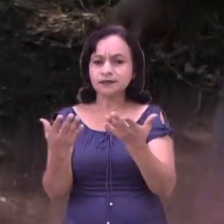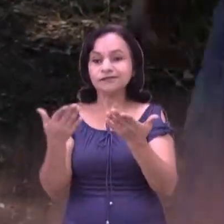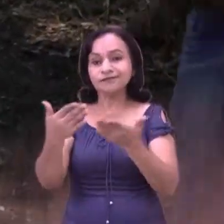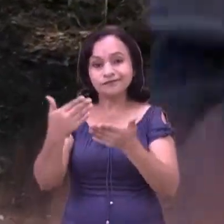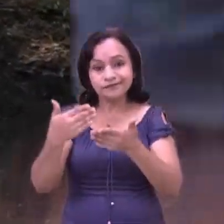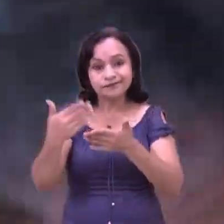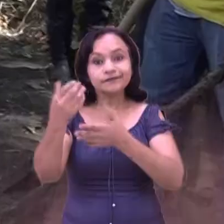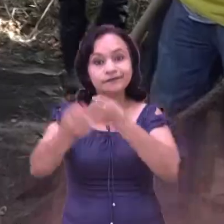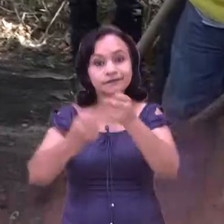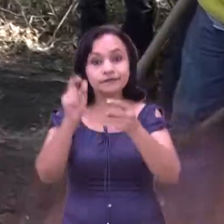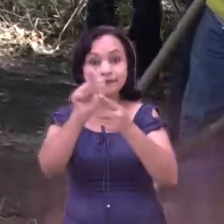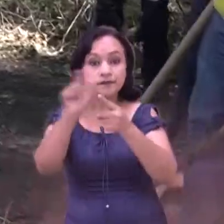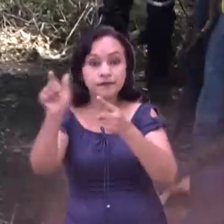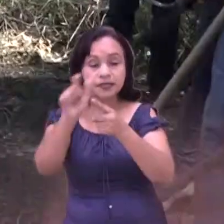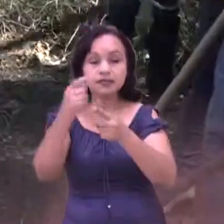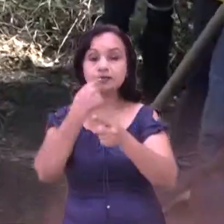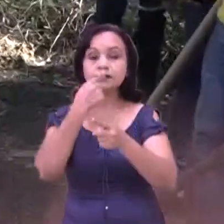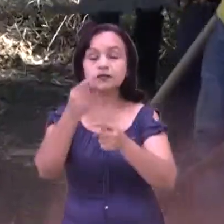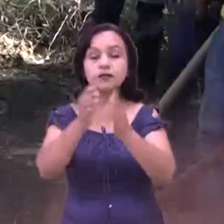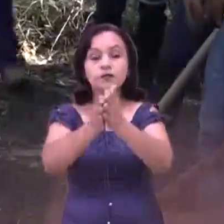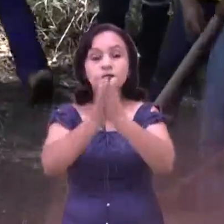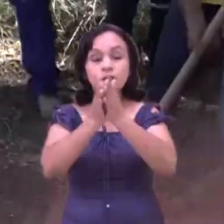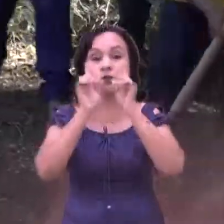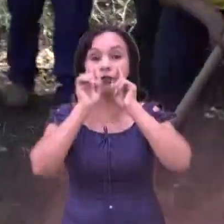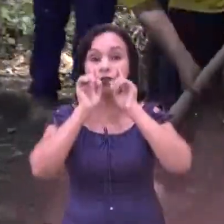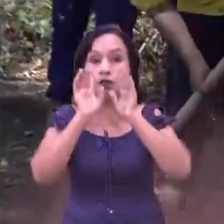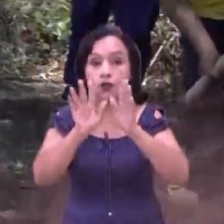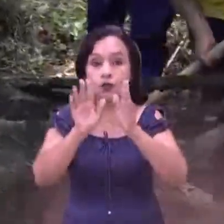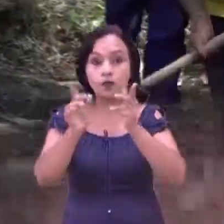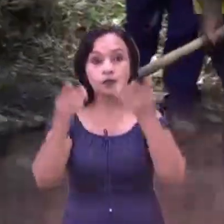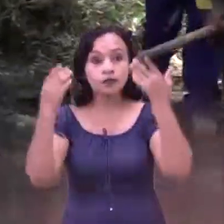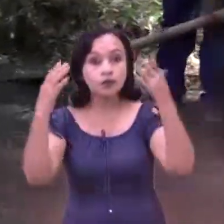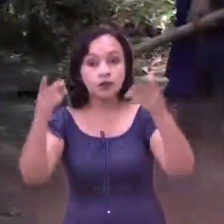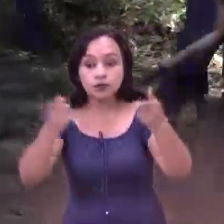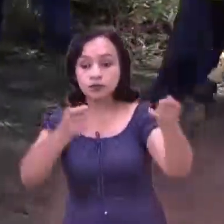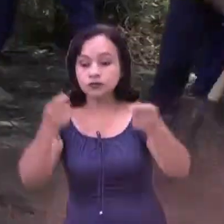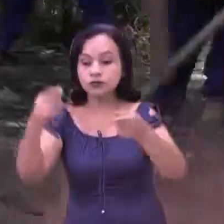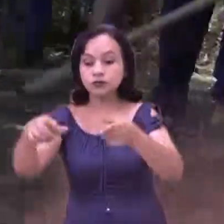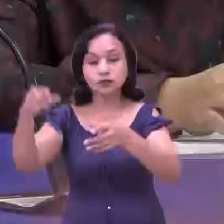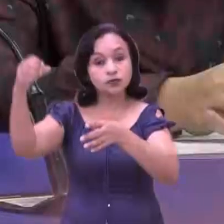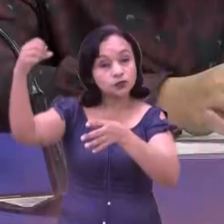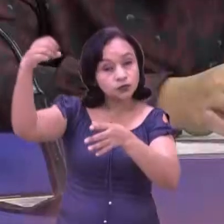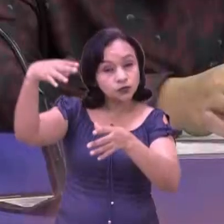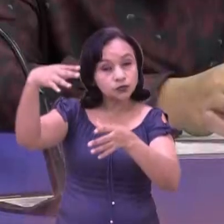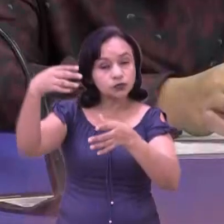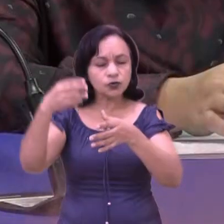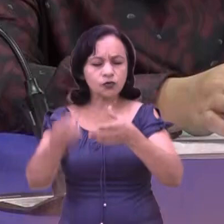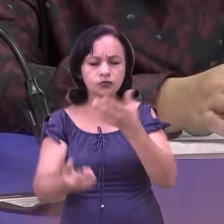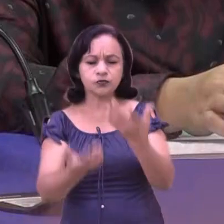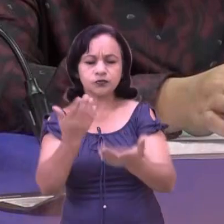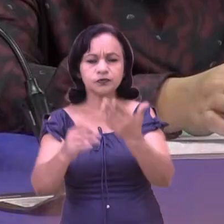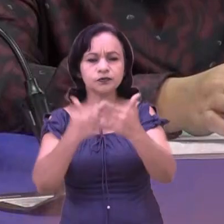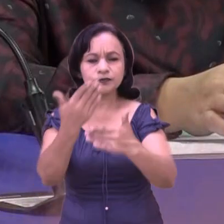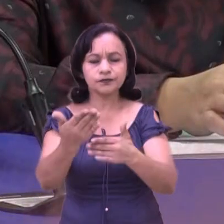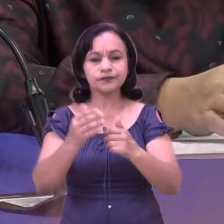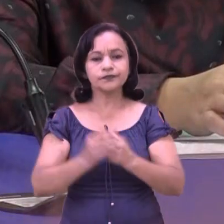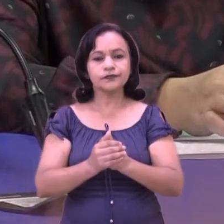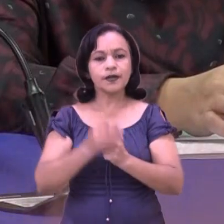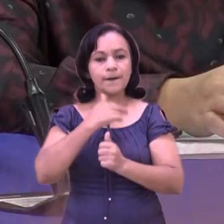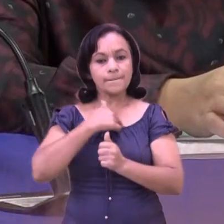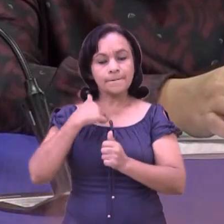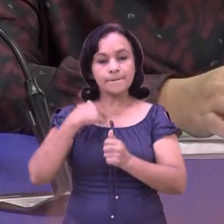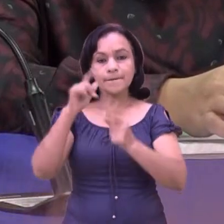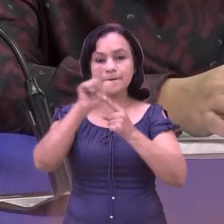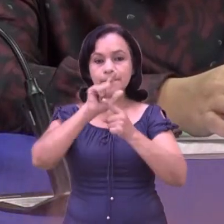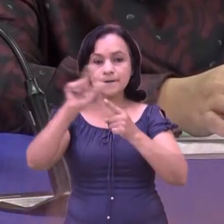producto de la época del año, el llamado es a tener cuidado en la manipulación de objetos que generen fuego. De hecho, esta es la situación que nosotros vamos a